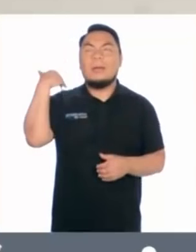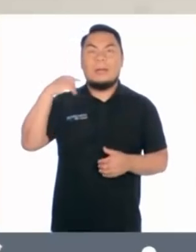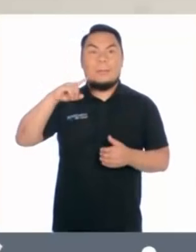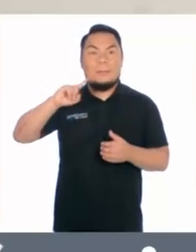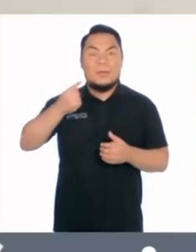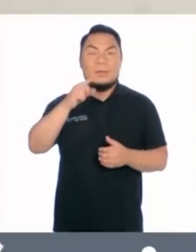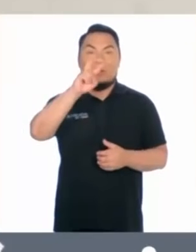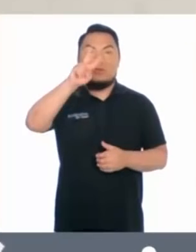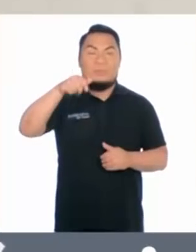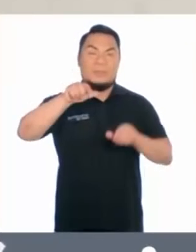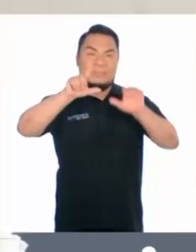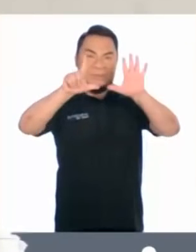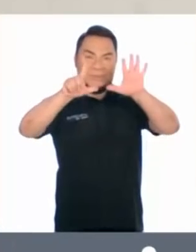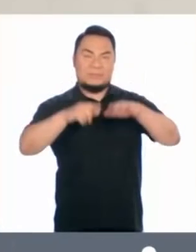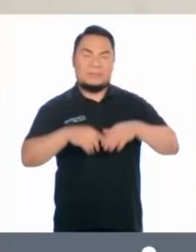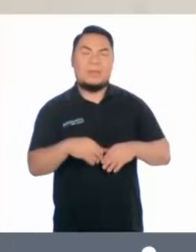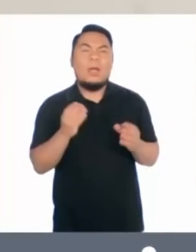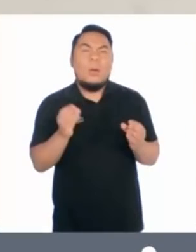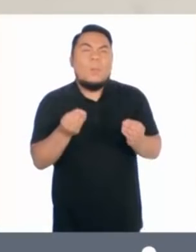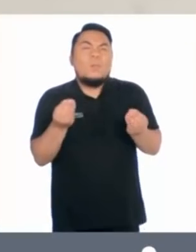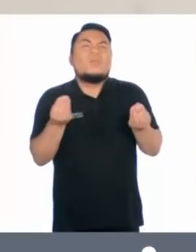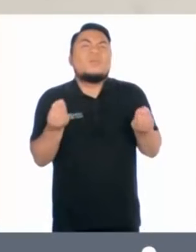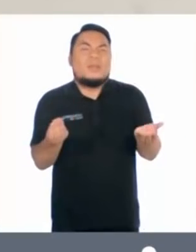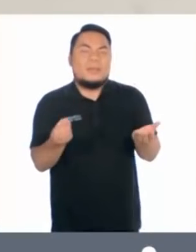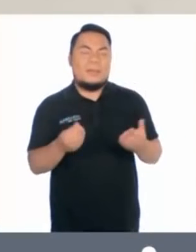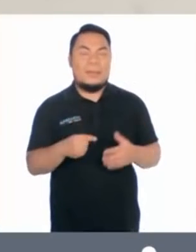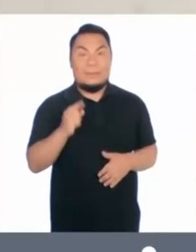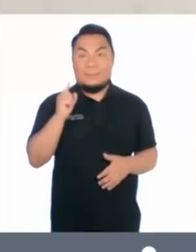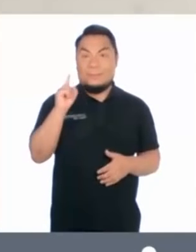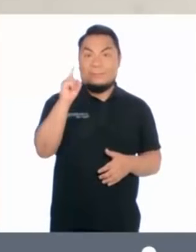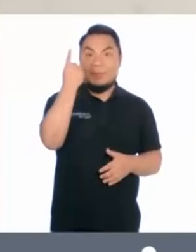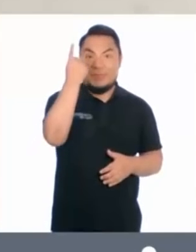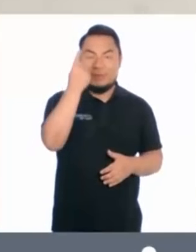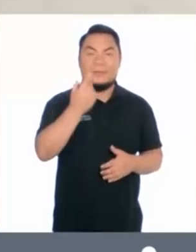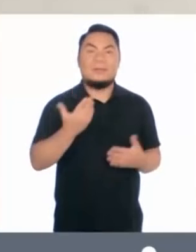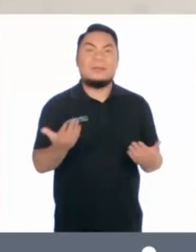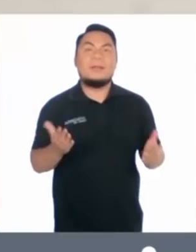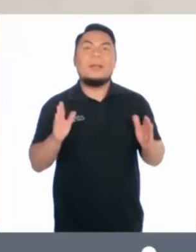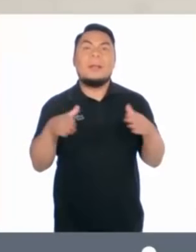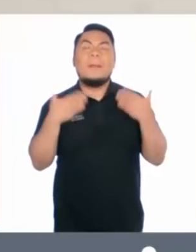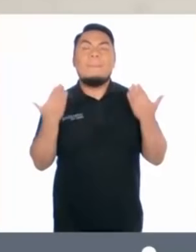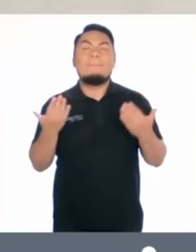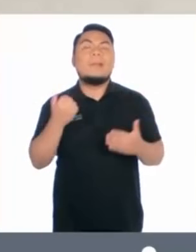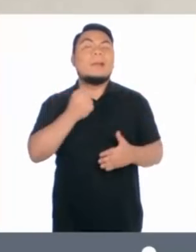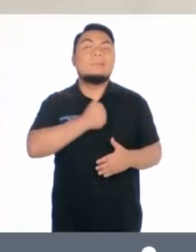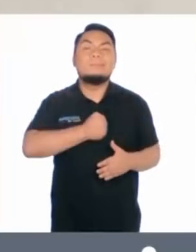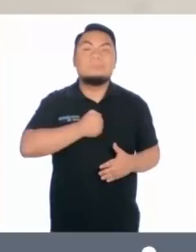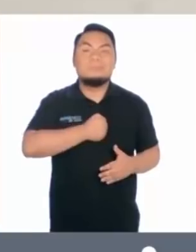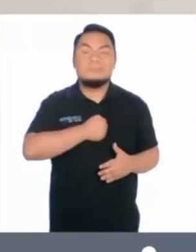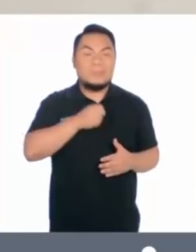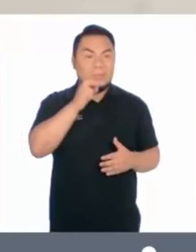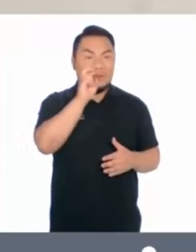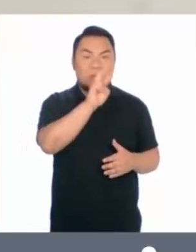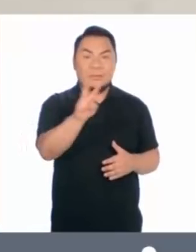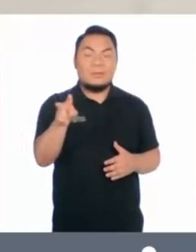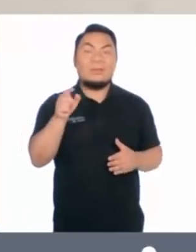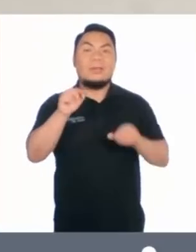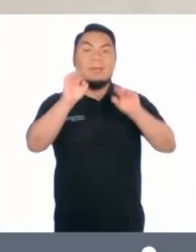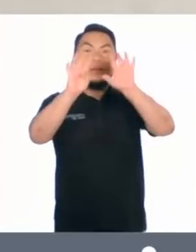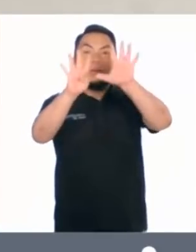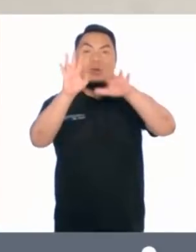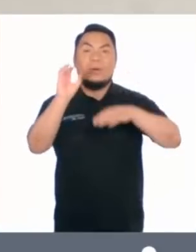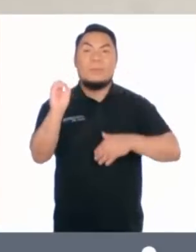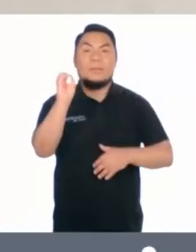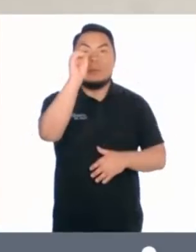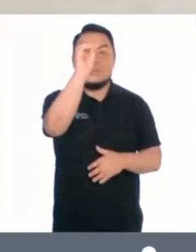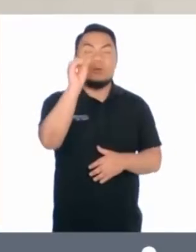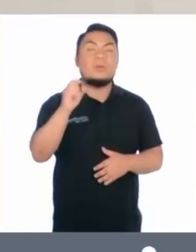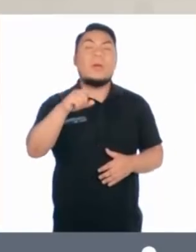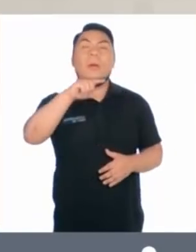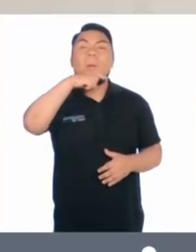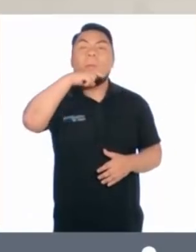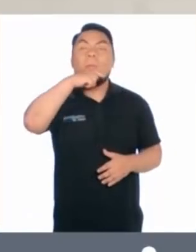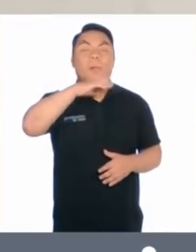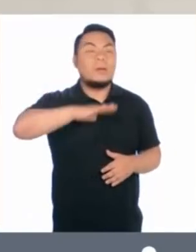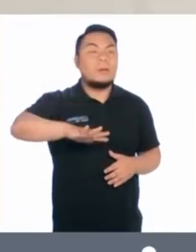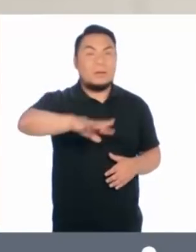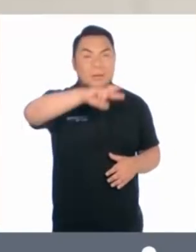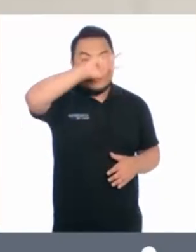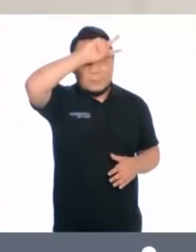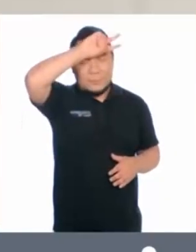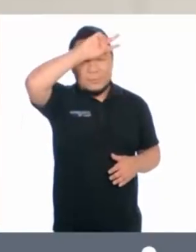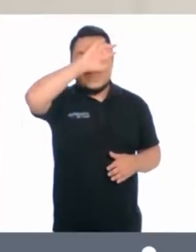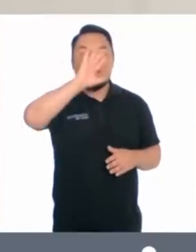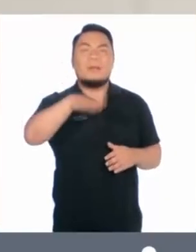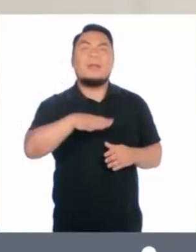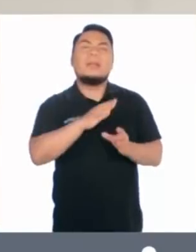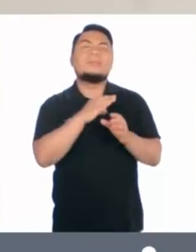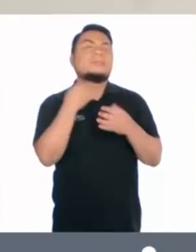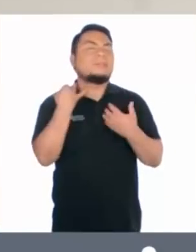2017 por dos razones. La primera es porque lamentablemente el 90% de las mujeres en